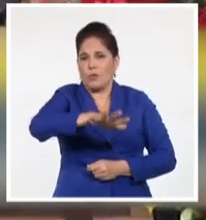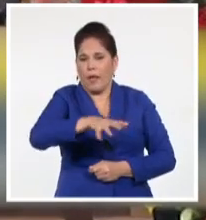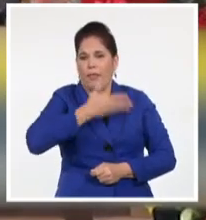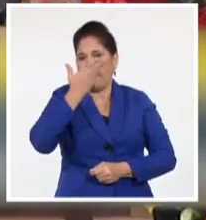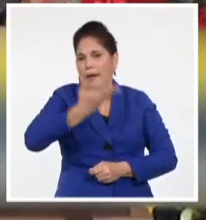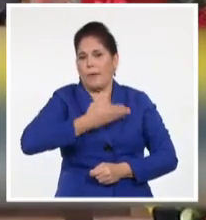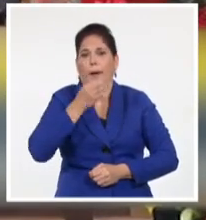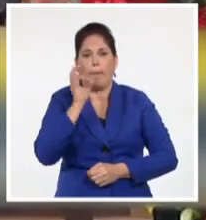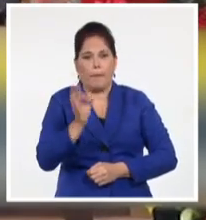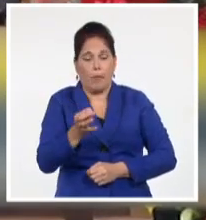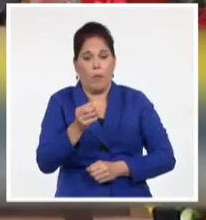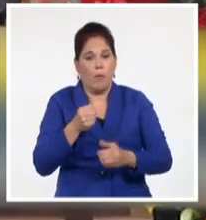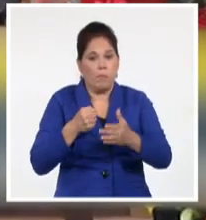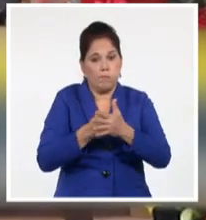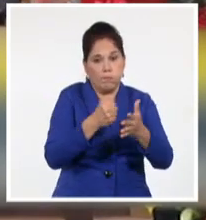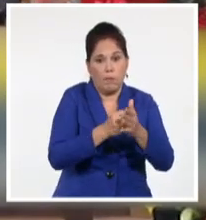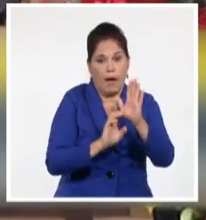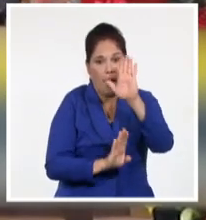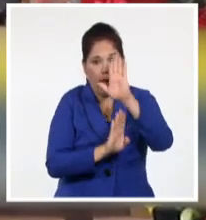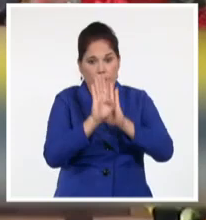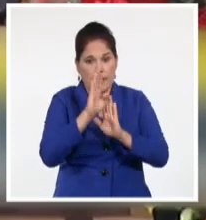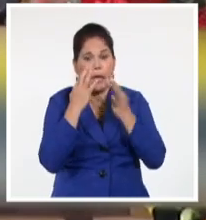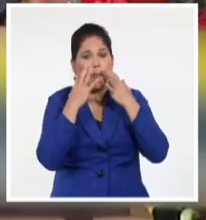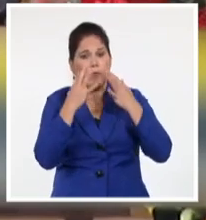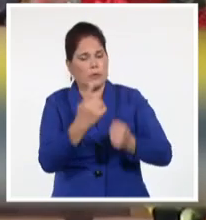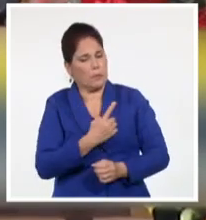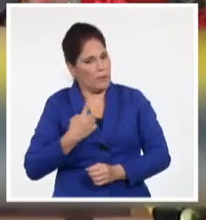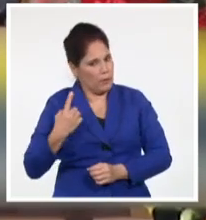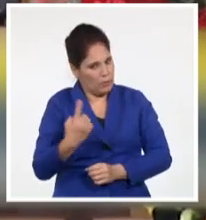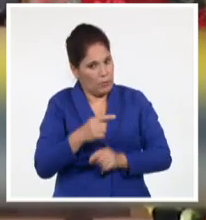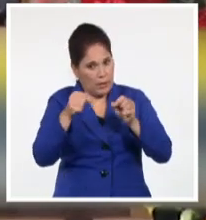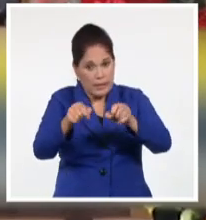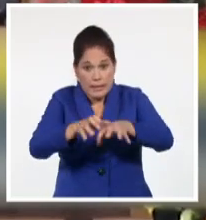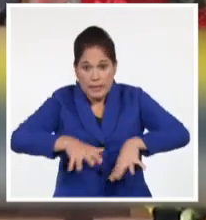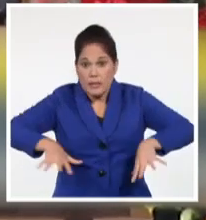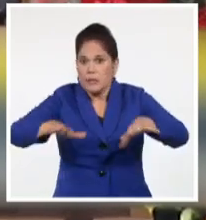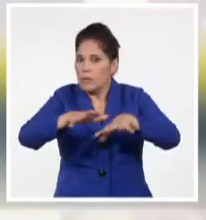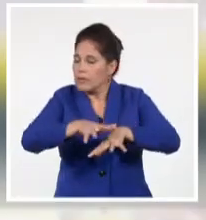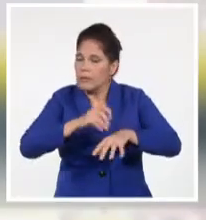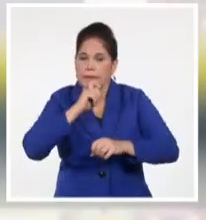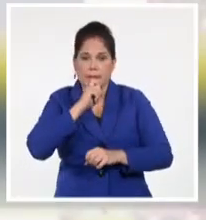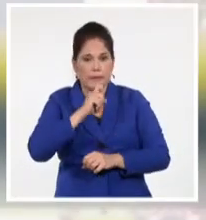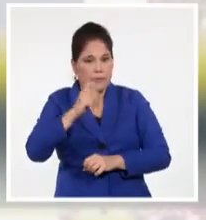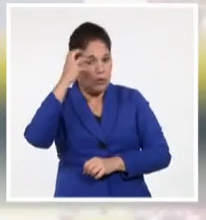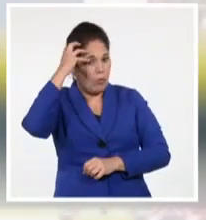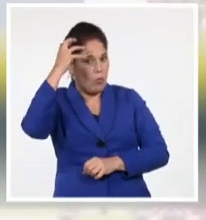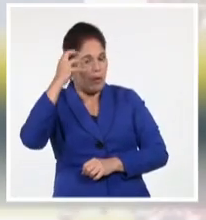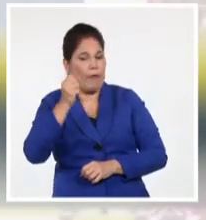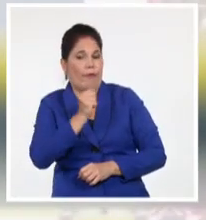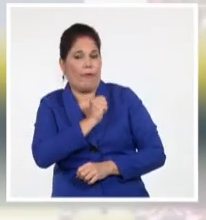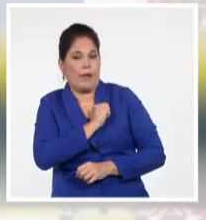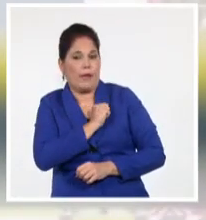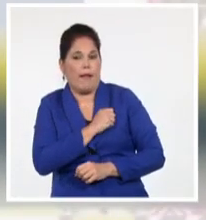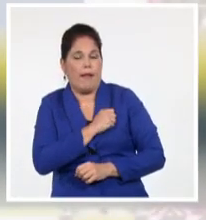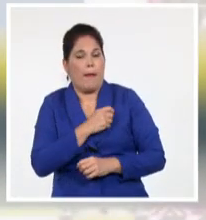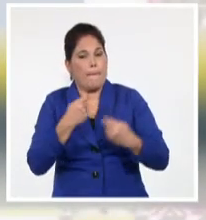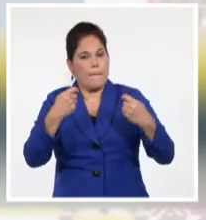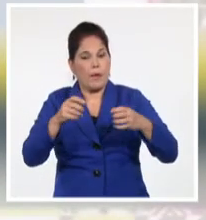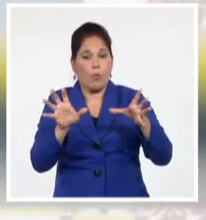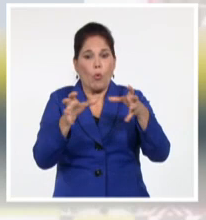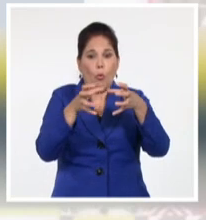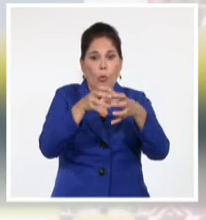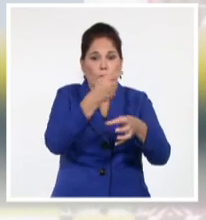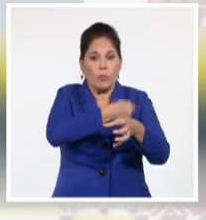declaraciones sobre el avance del país tienen especial significación. En medio de los intentos fallidos del gobernador Luis Fernando Camacho y el Comité